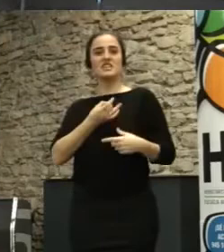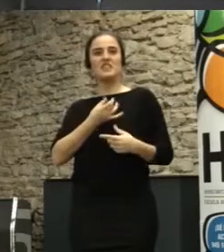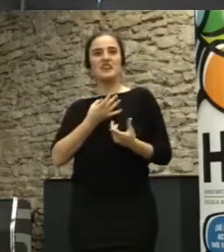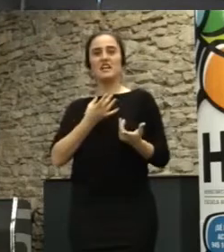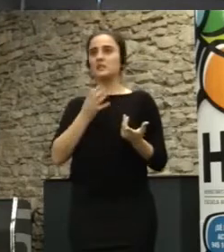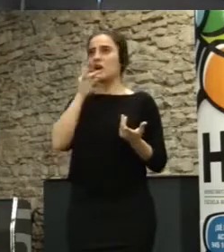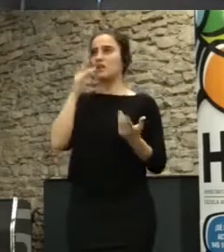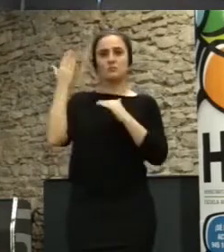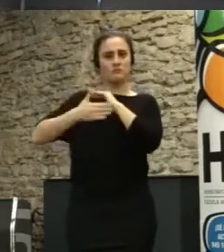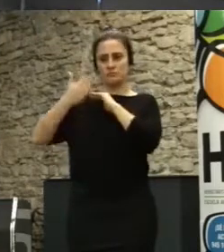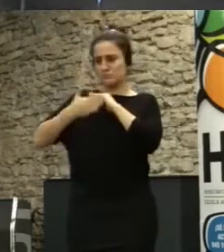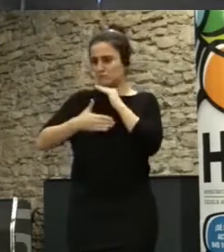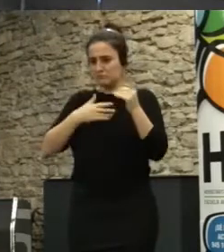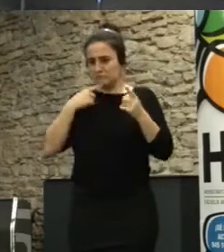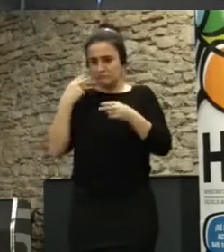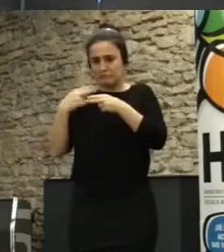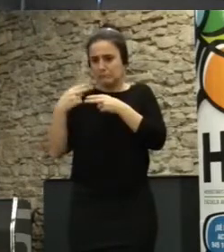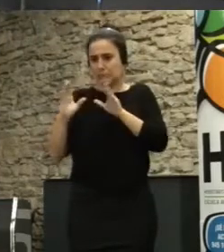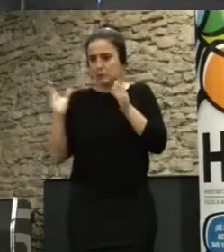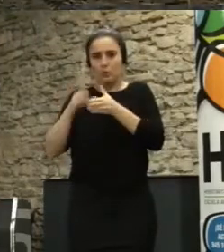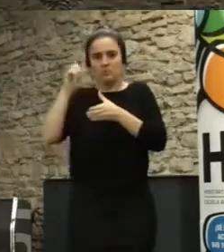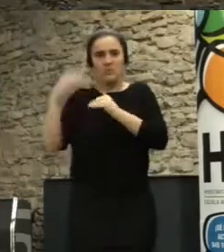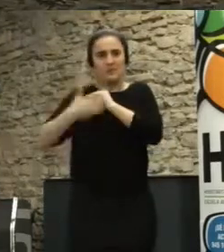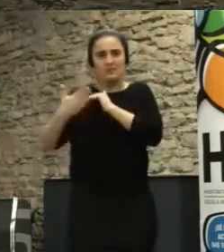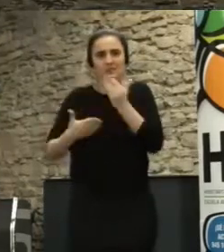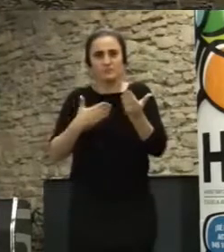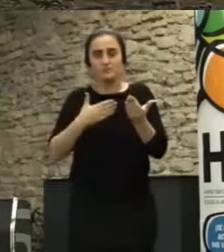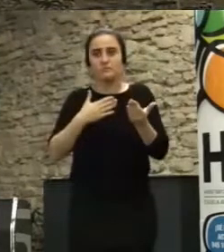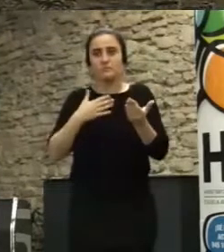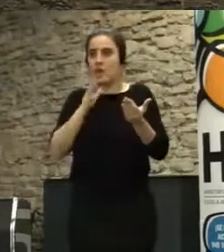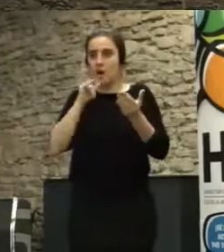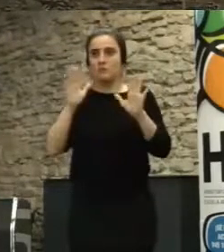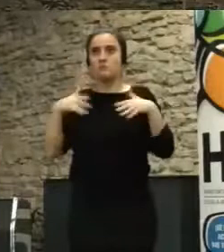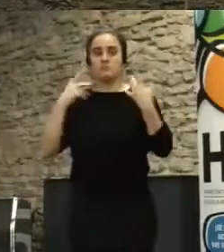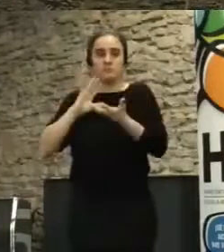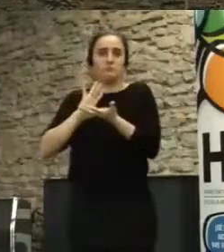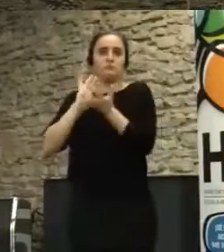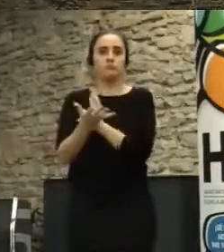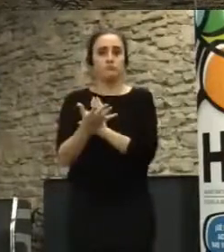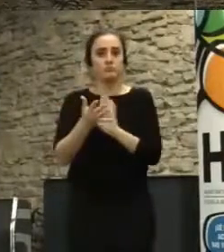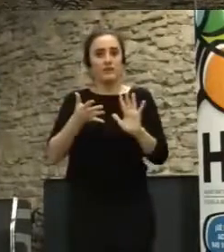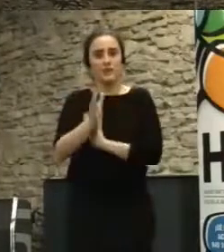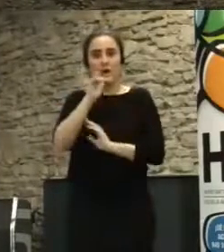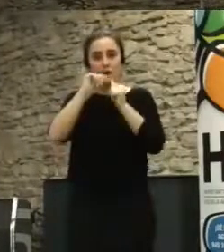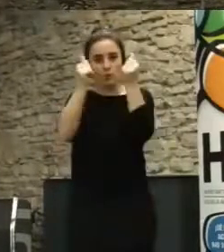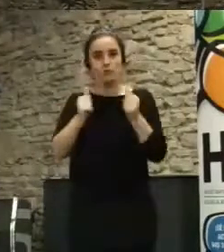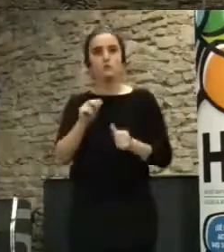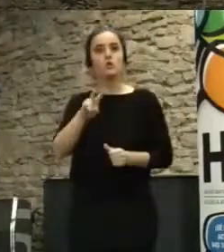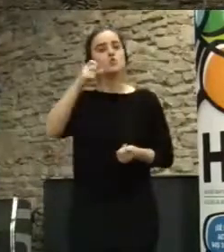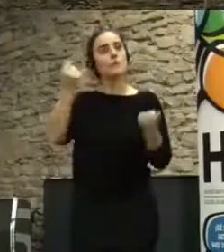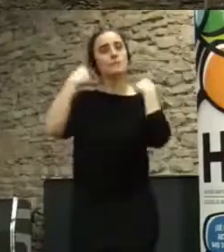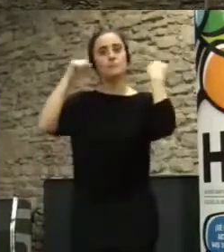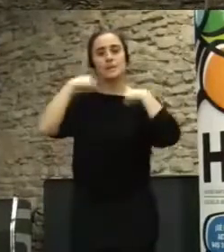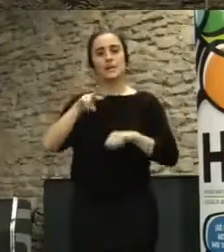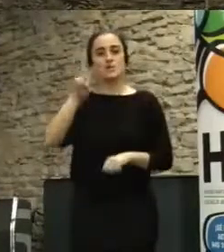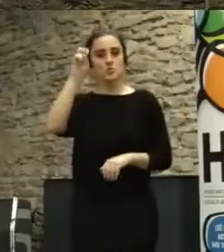quedaban demasiado cuadrados, los partidos políticos también. Y entonces, bueno, surgieron un montón de nuevas formas de hacer, nuevas prácticas que en el